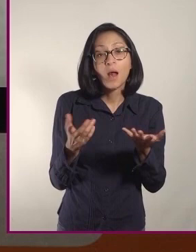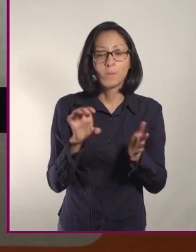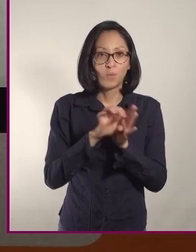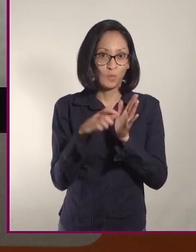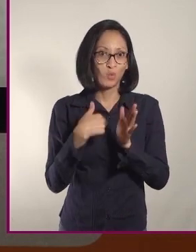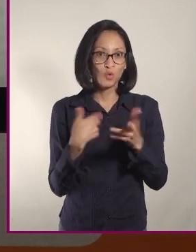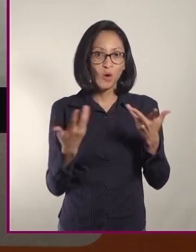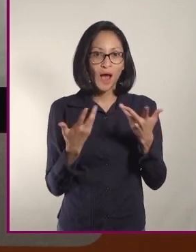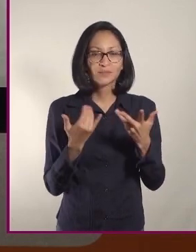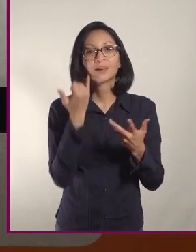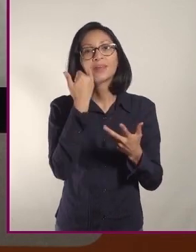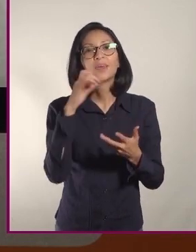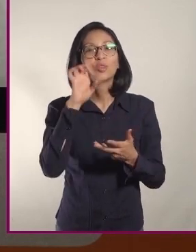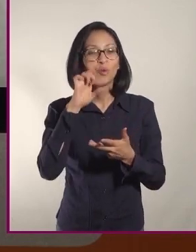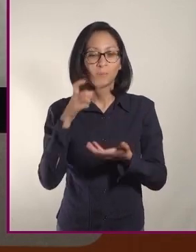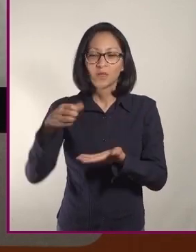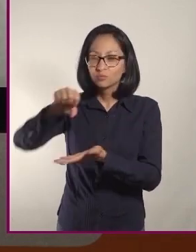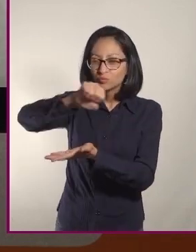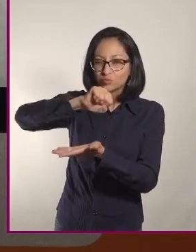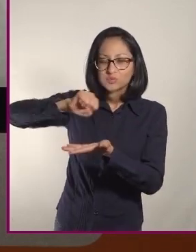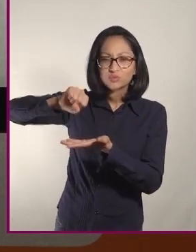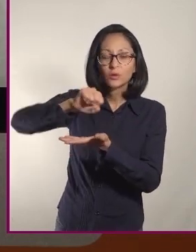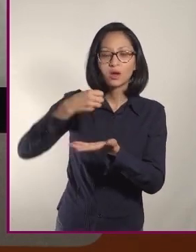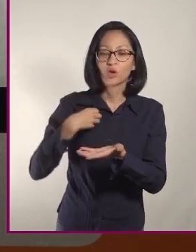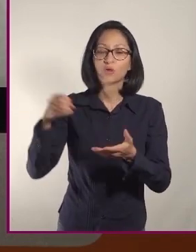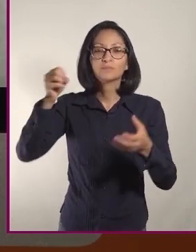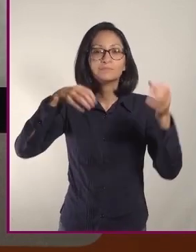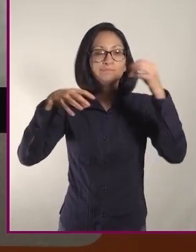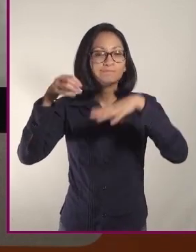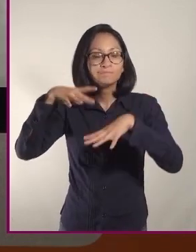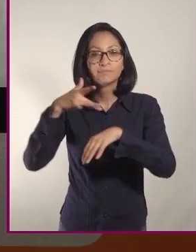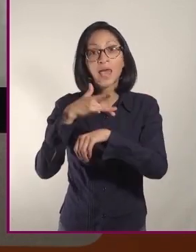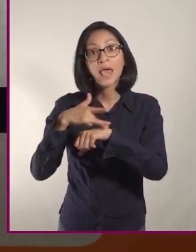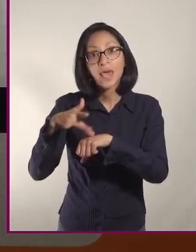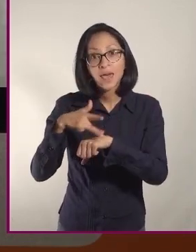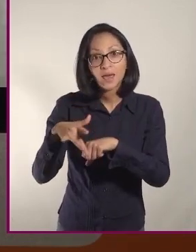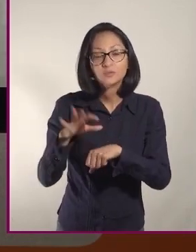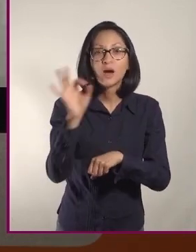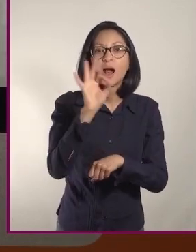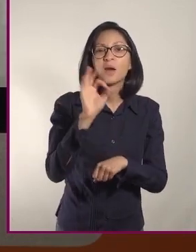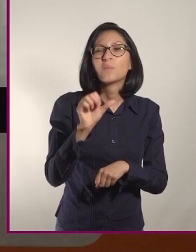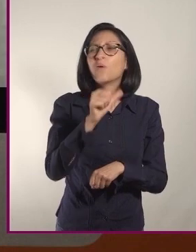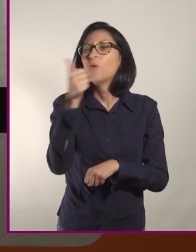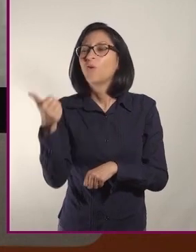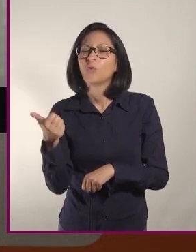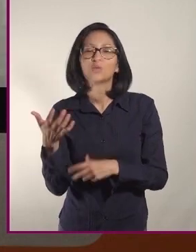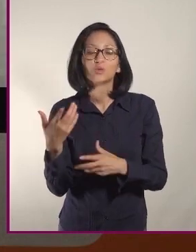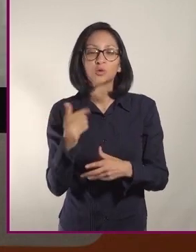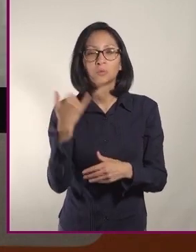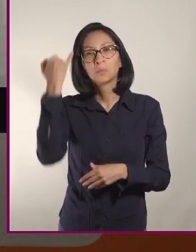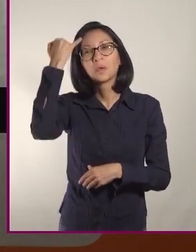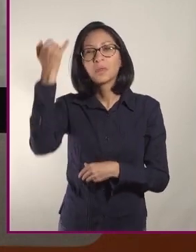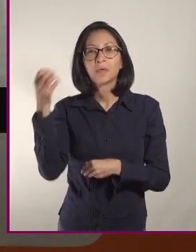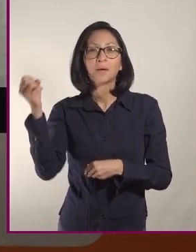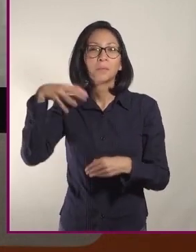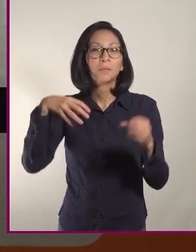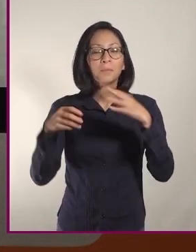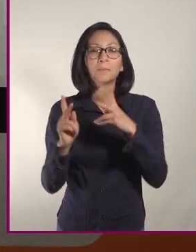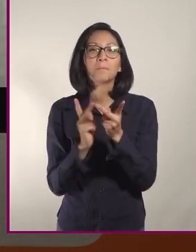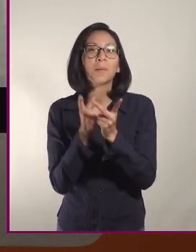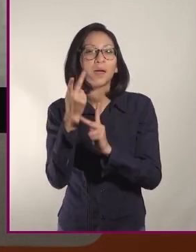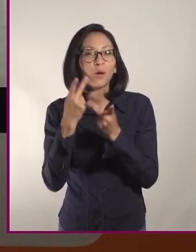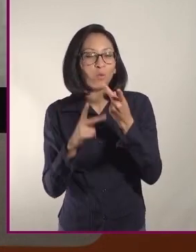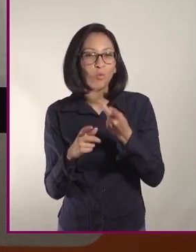jitomate y le ponemos algún queso que nos guste a la pizza y en lugar de algún embutido le ponemos alguna verdura, no sé,